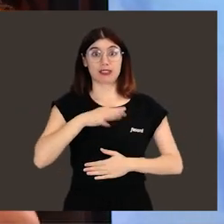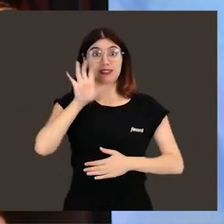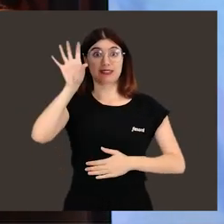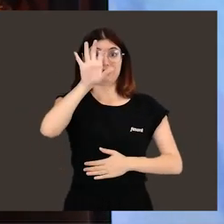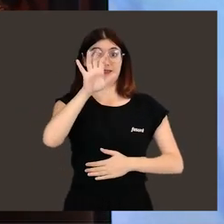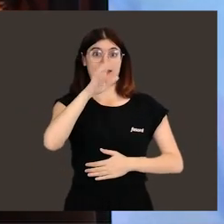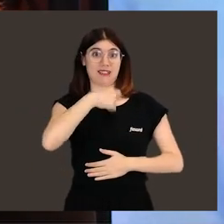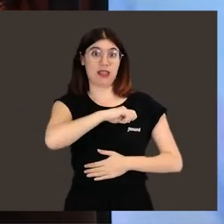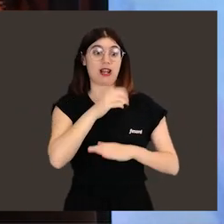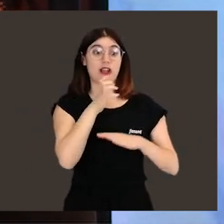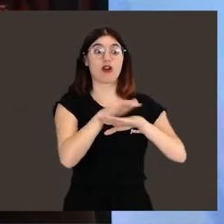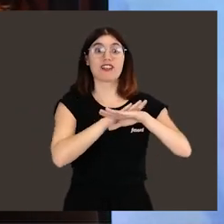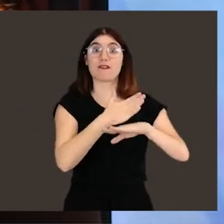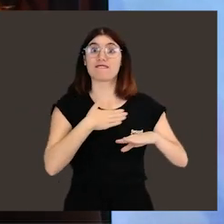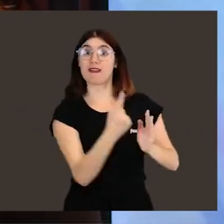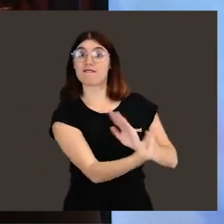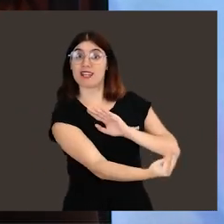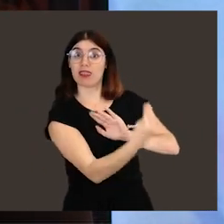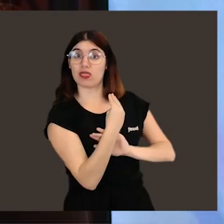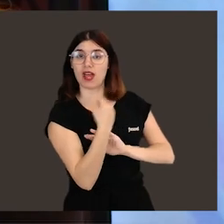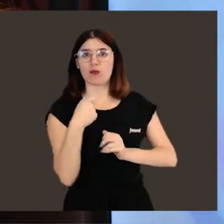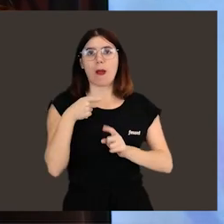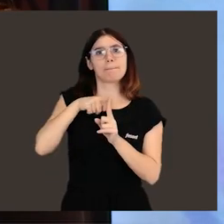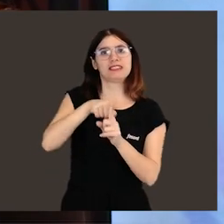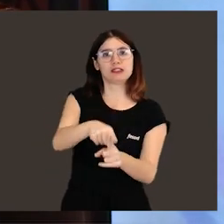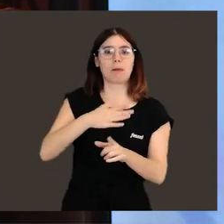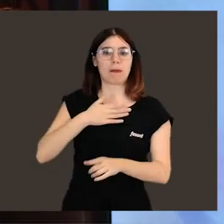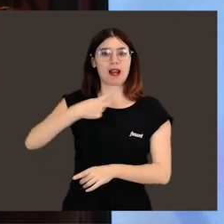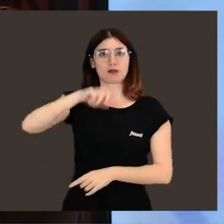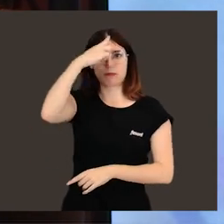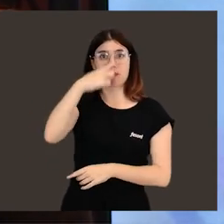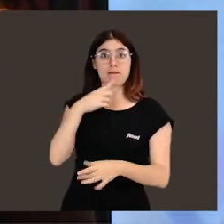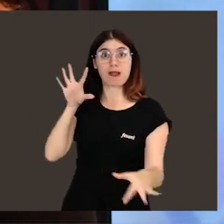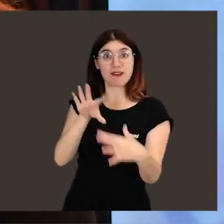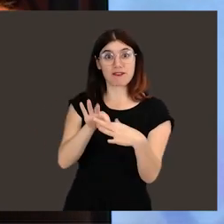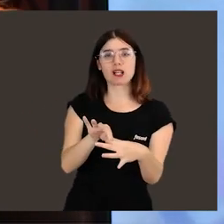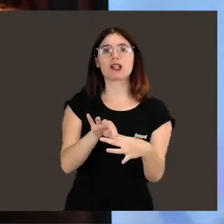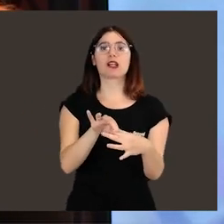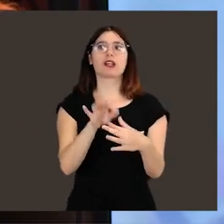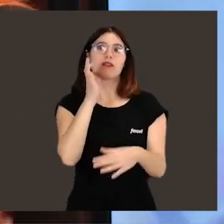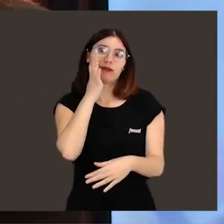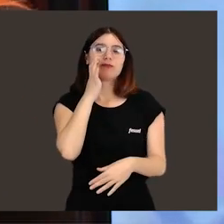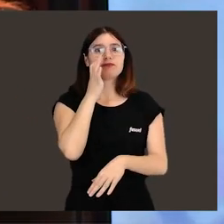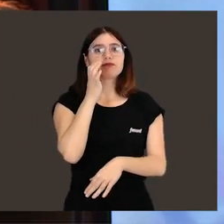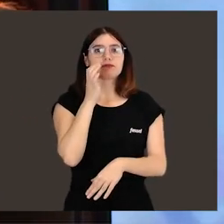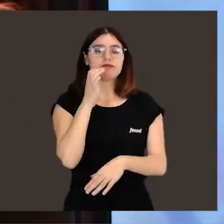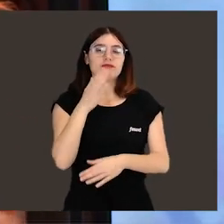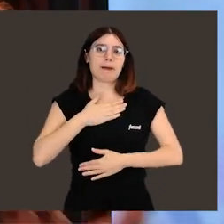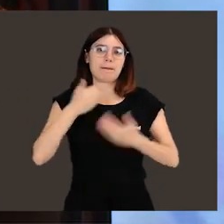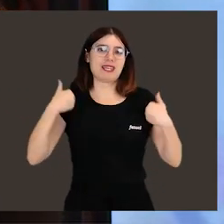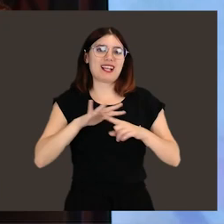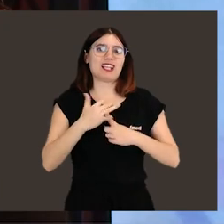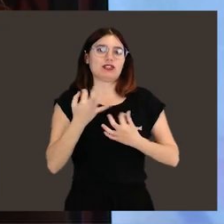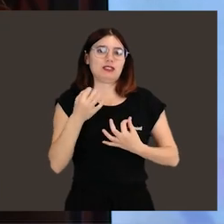cuando nuestras delegaciones nacionales, nuestros gobiernos quieran financiar una misión específica para nuestro perfil, mi caso probablemente